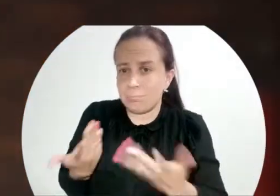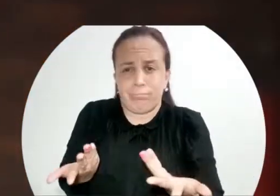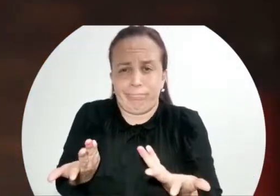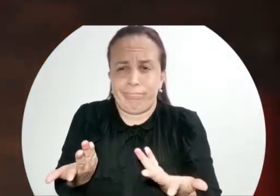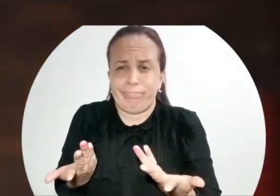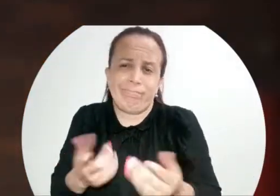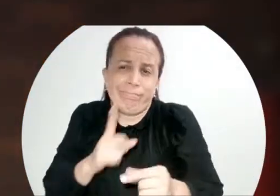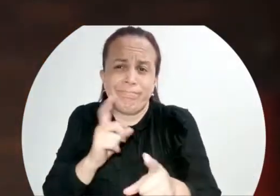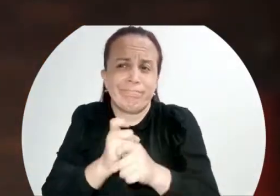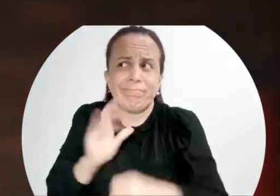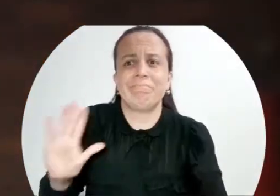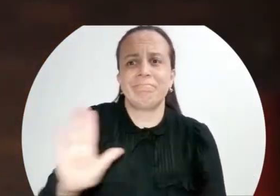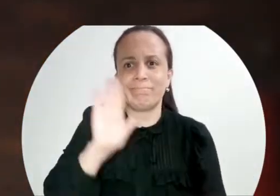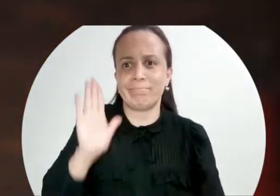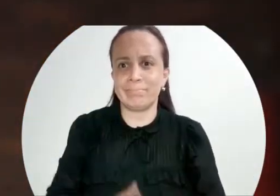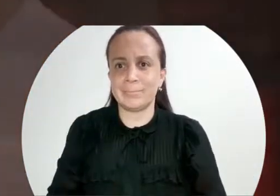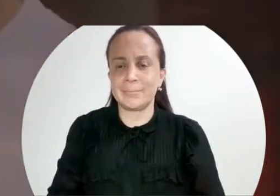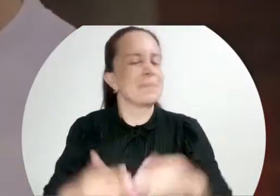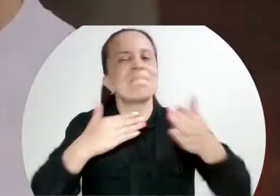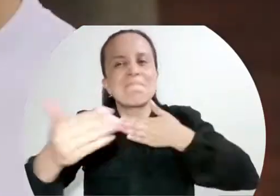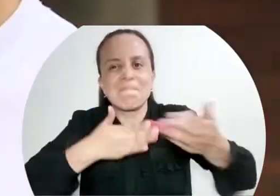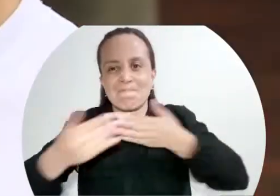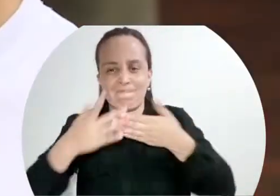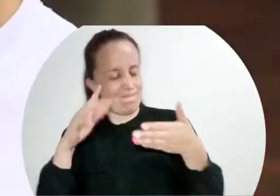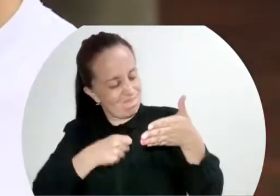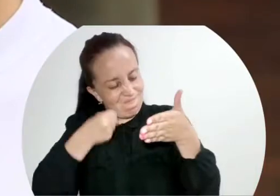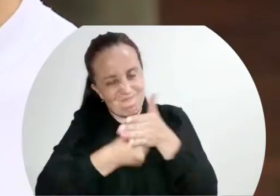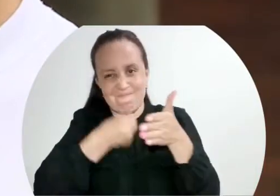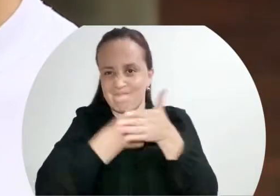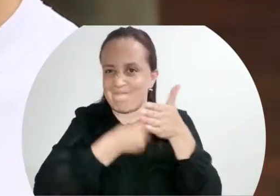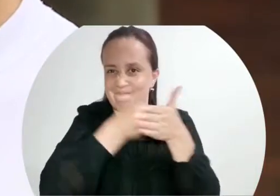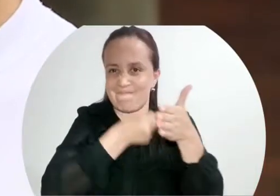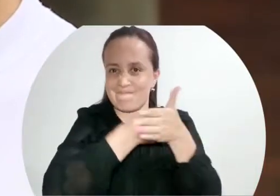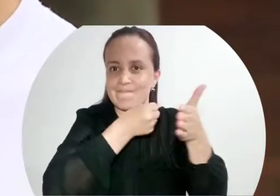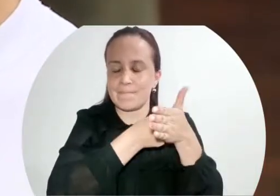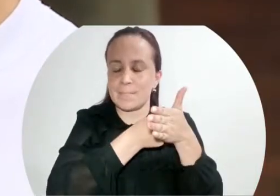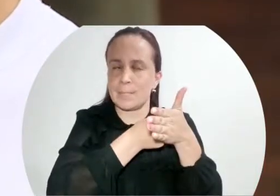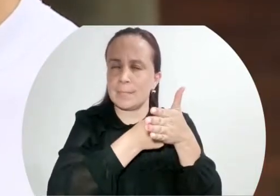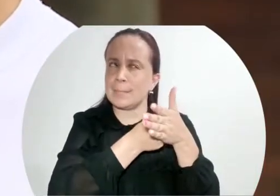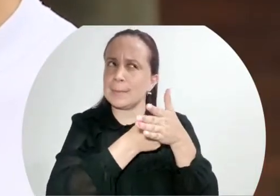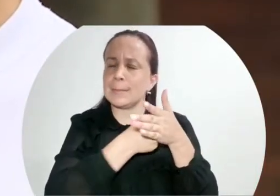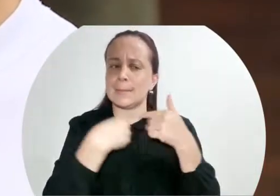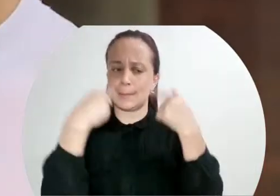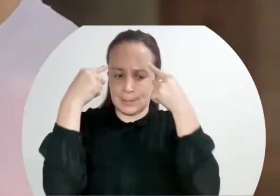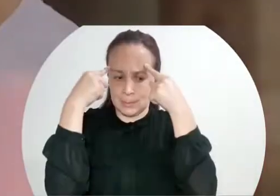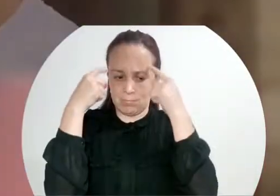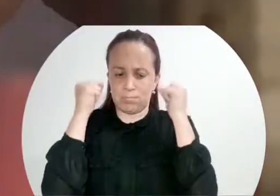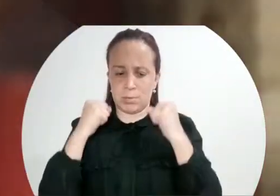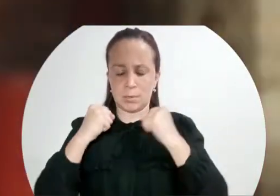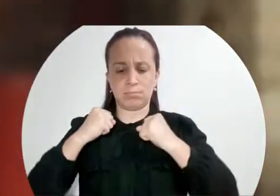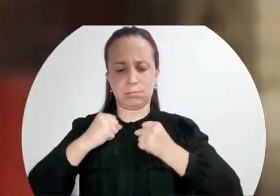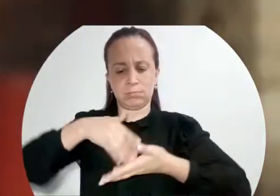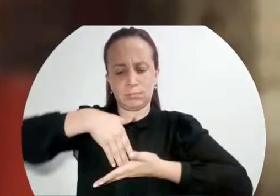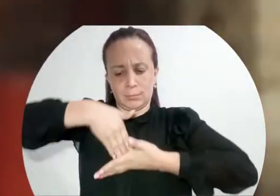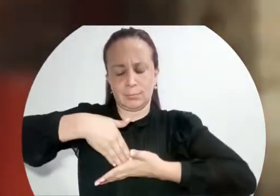Pero qué importa, hay que perseverar. Y sobre todo, tener confianza en sí mismo.